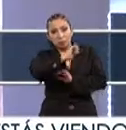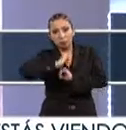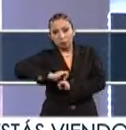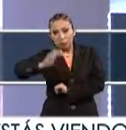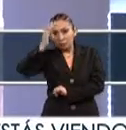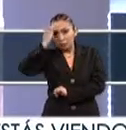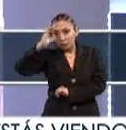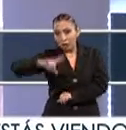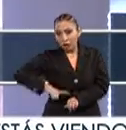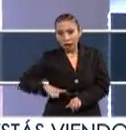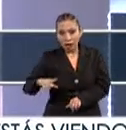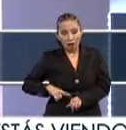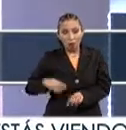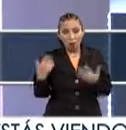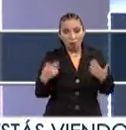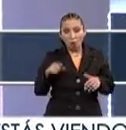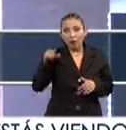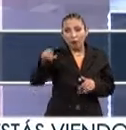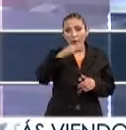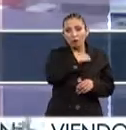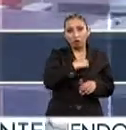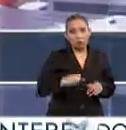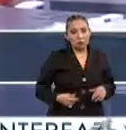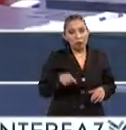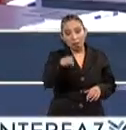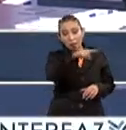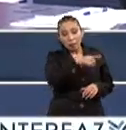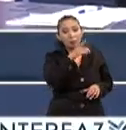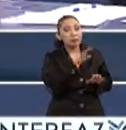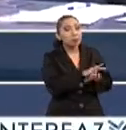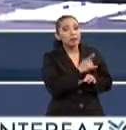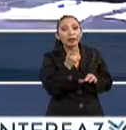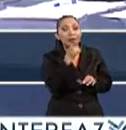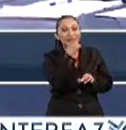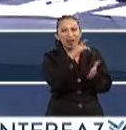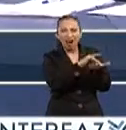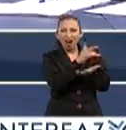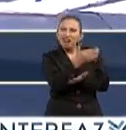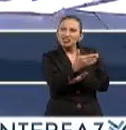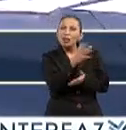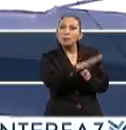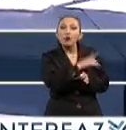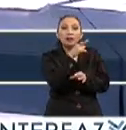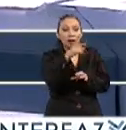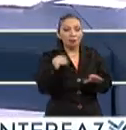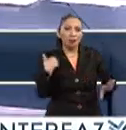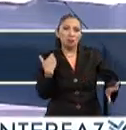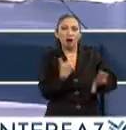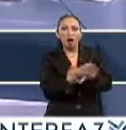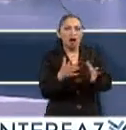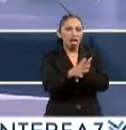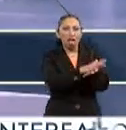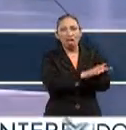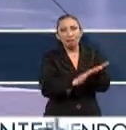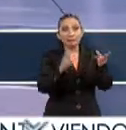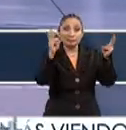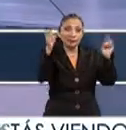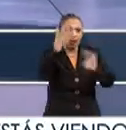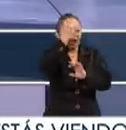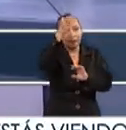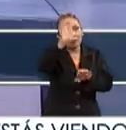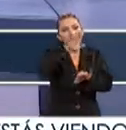gubernamentales y no se diga municipales, en el sentido de los embates que ha tenido en términos